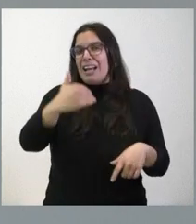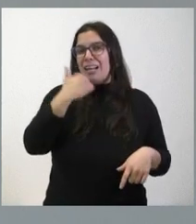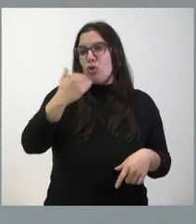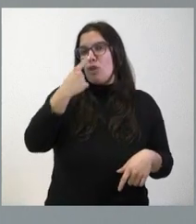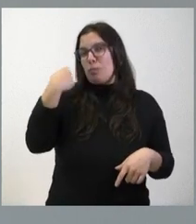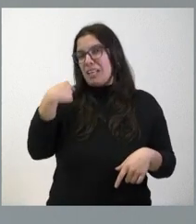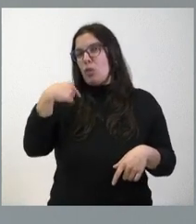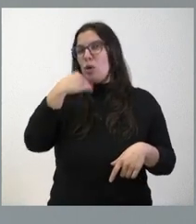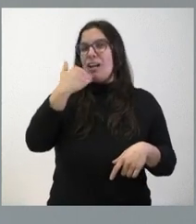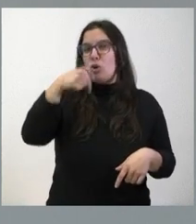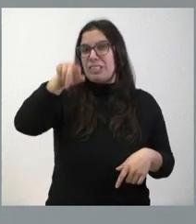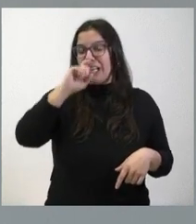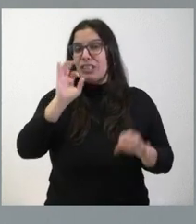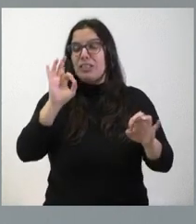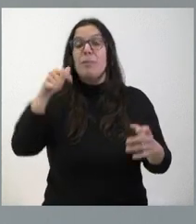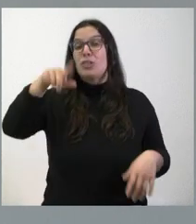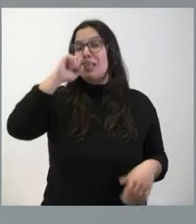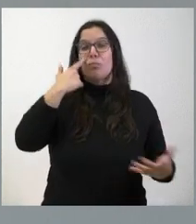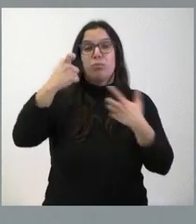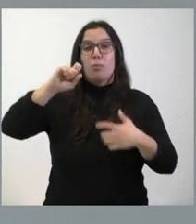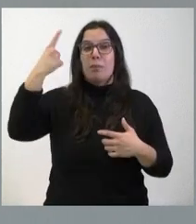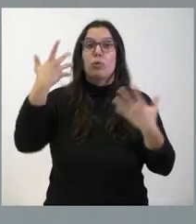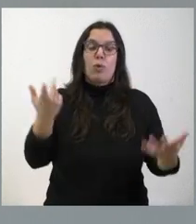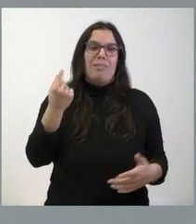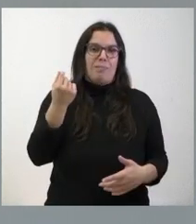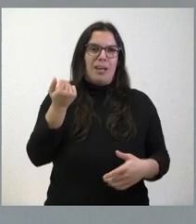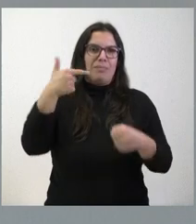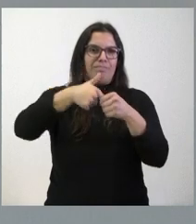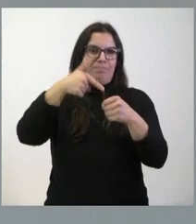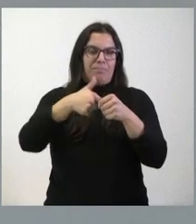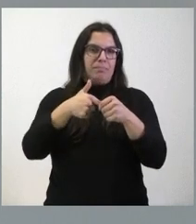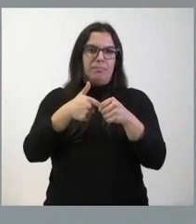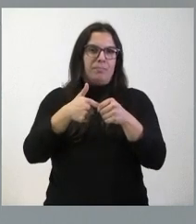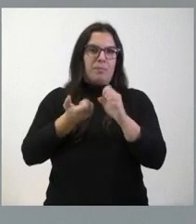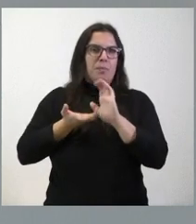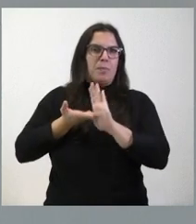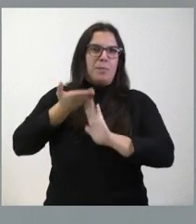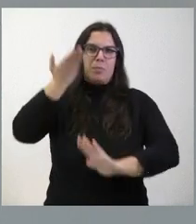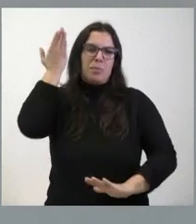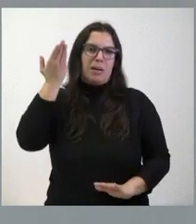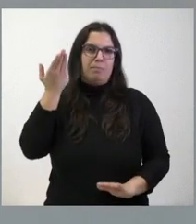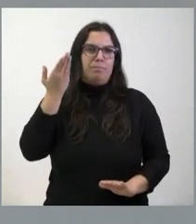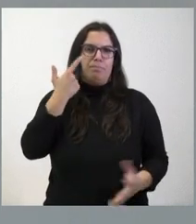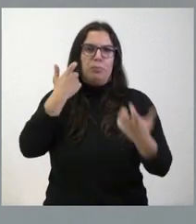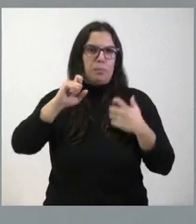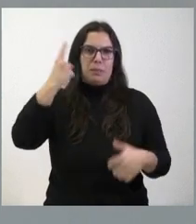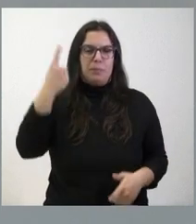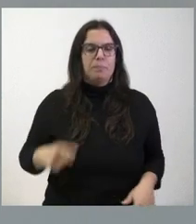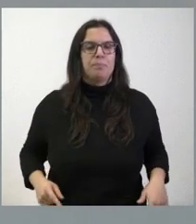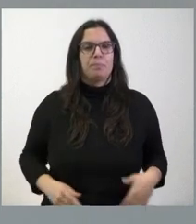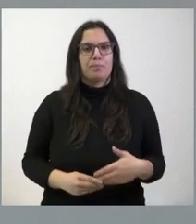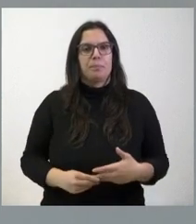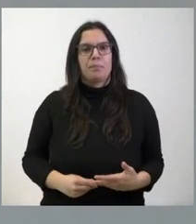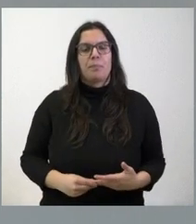22, pero lo que ha sido muy relevante en este año 2022 es el incremento del coste fundamentalmente vinculado al coste de los combustibles, un